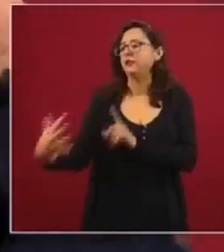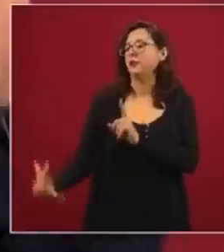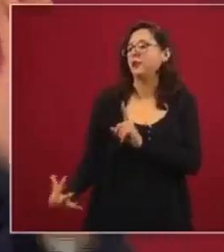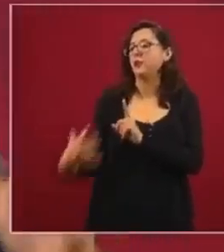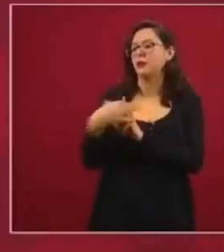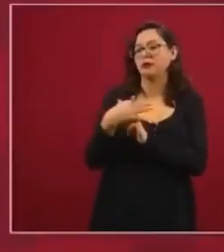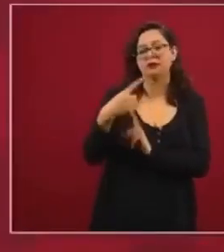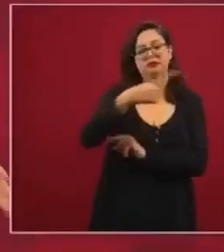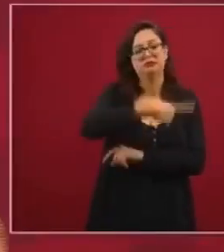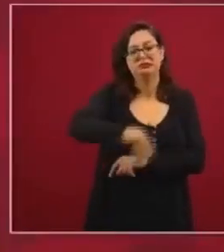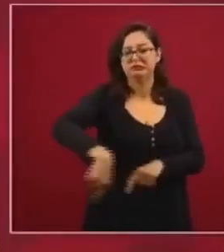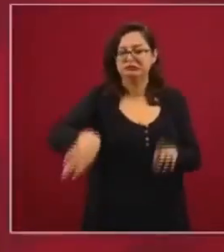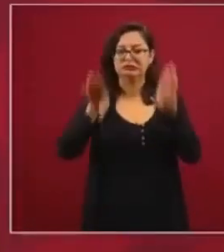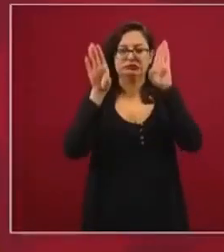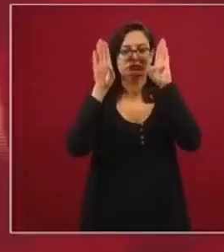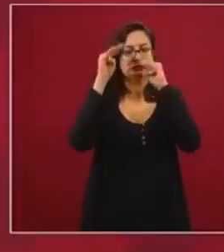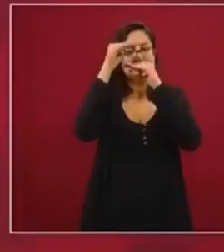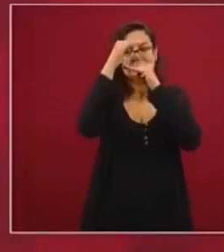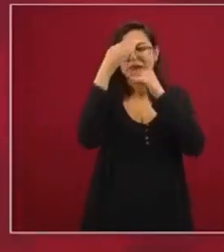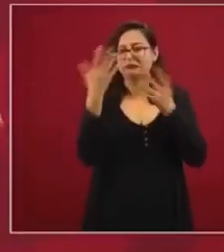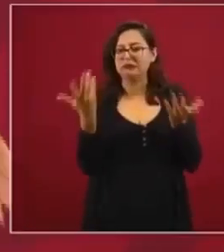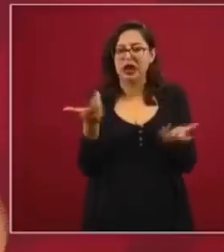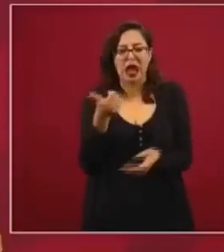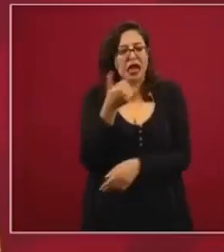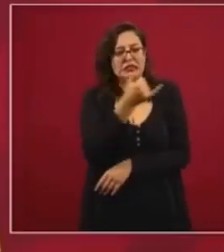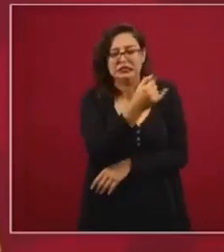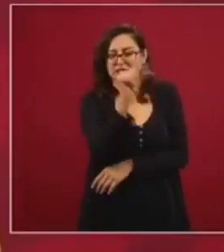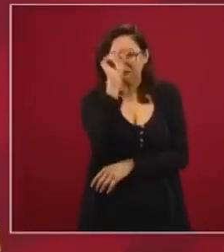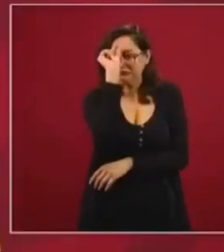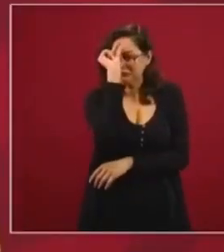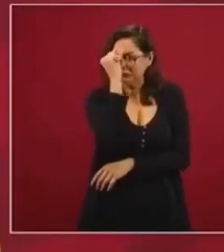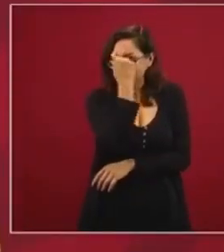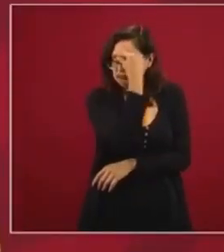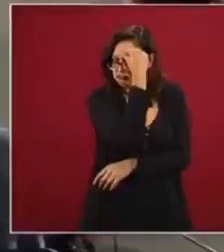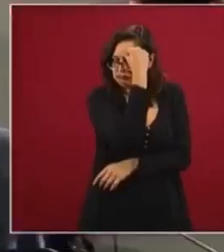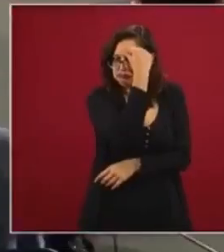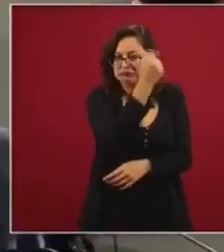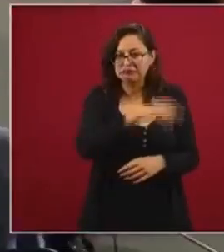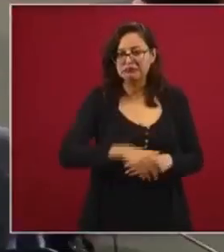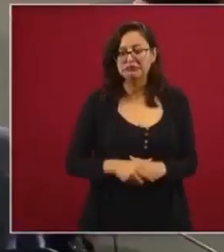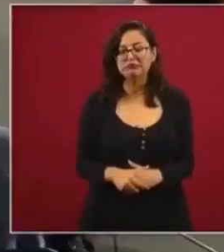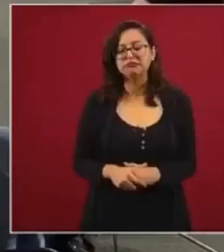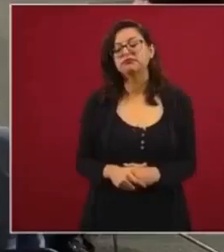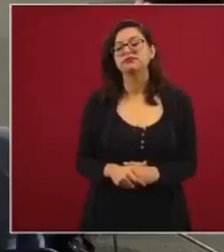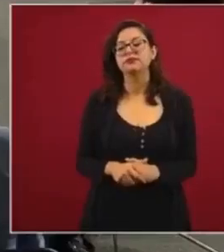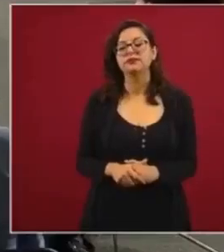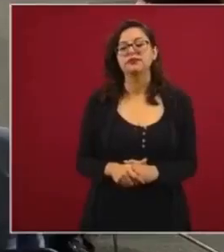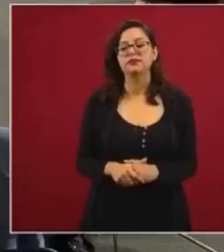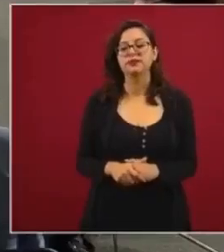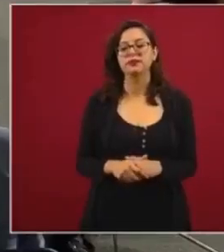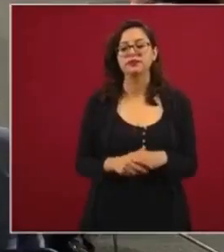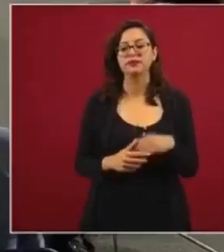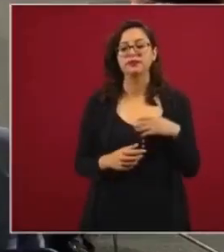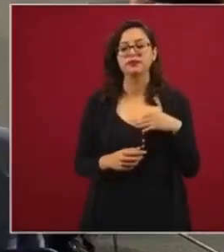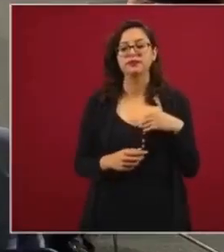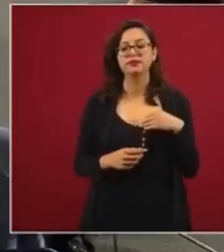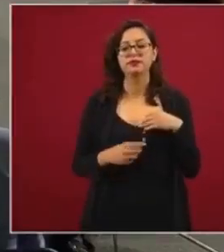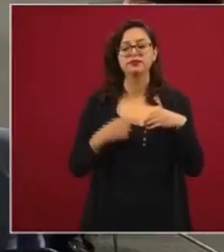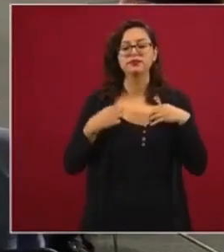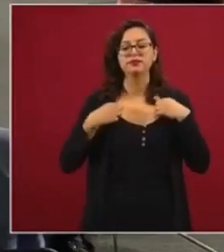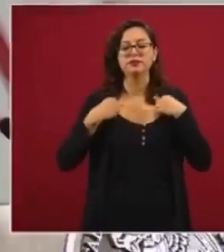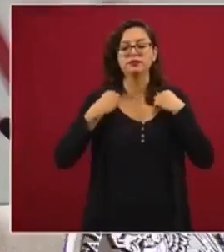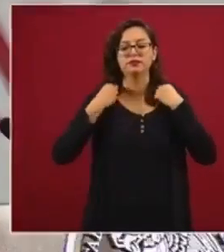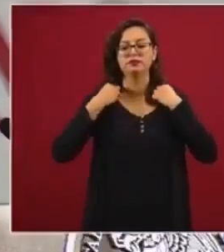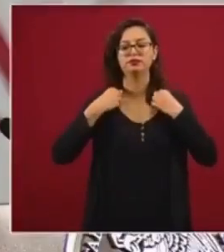Tienen esa mentalidad conservadora de que el